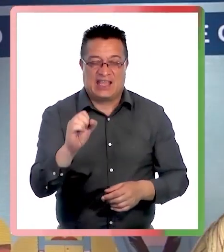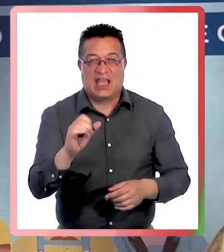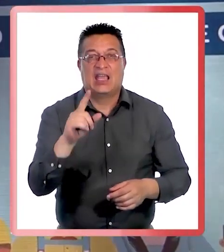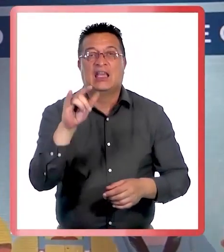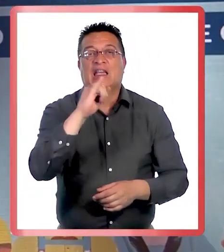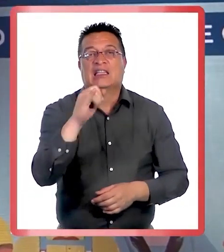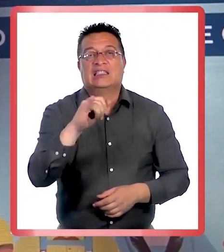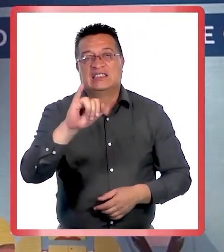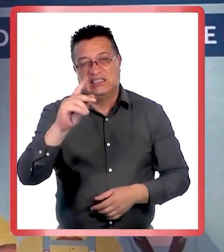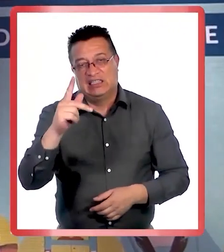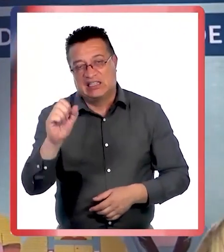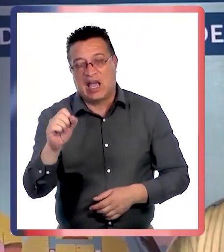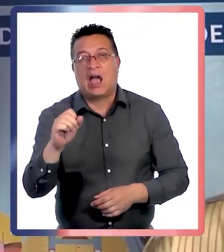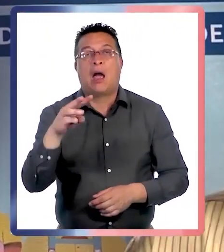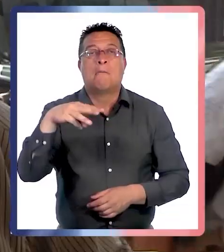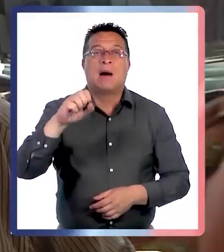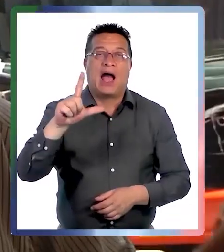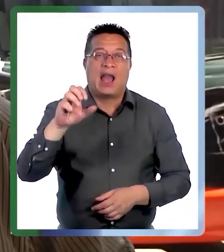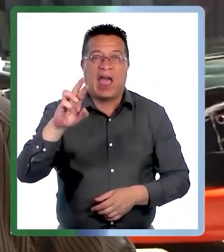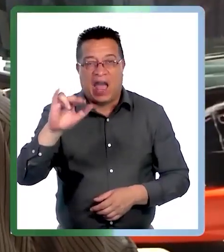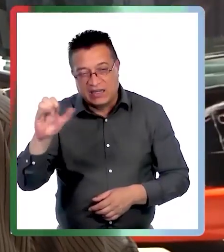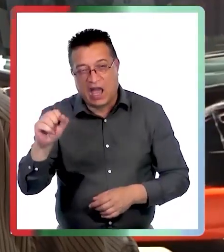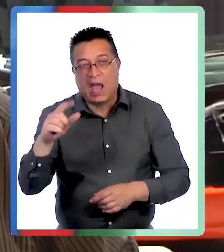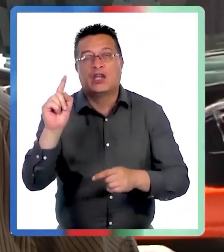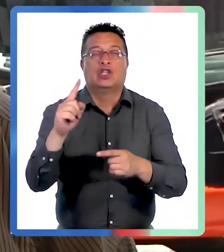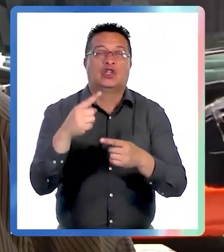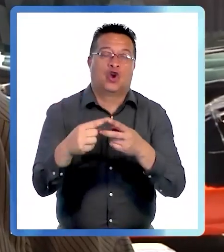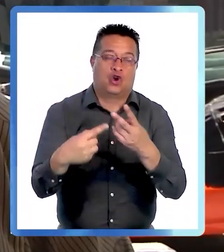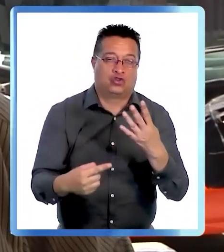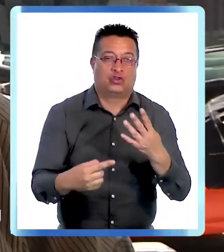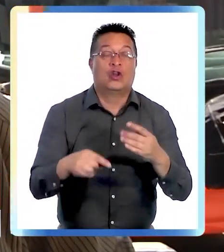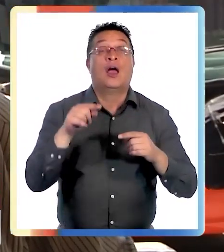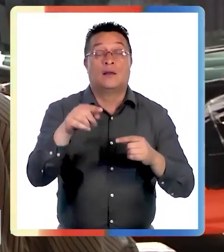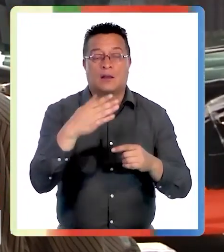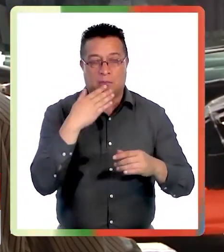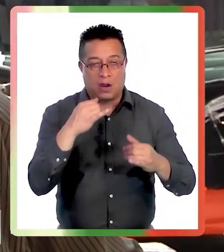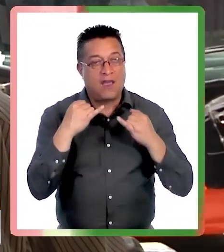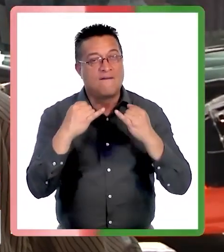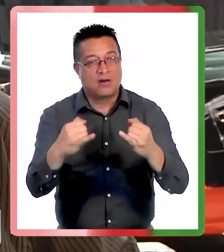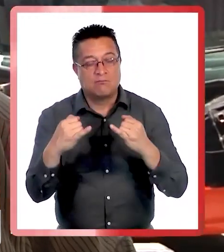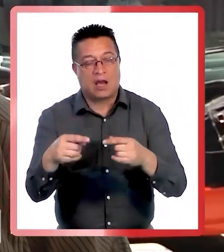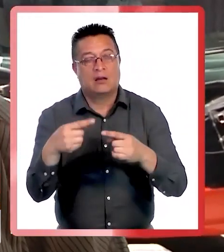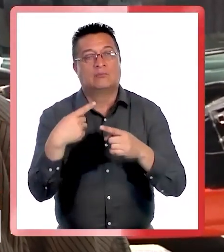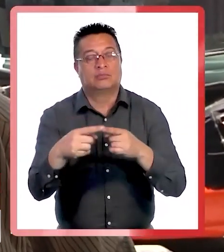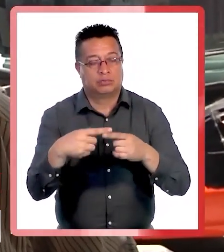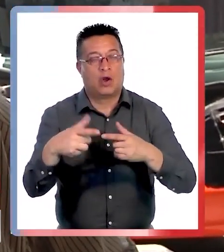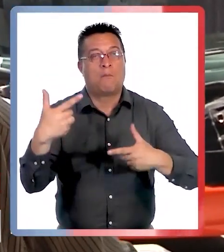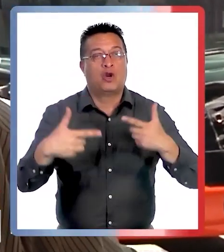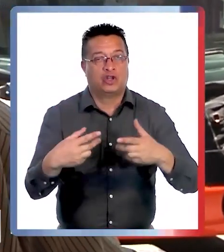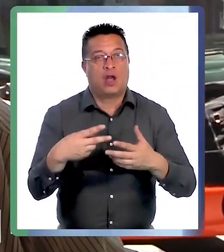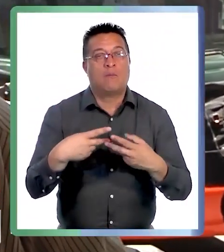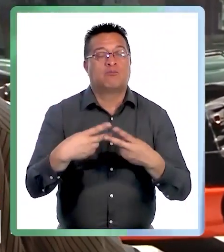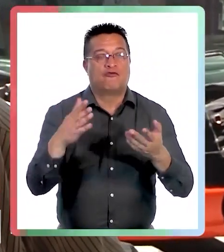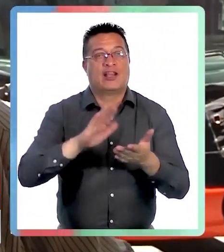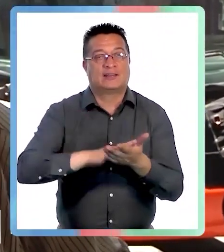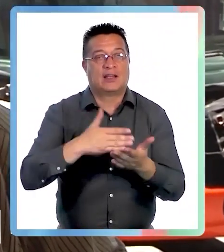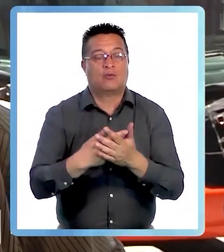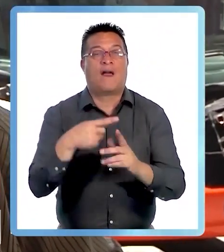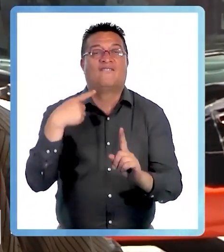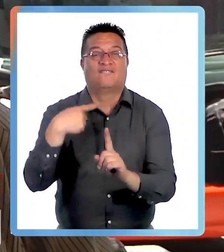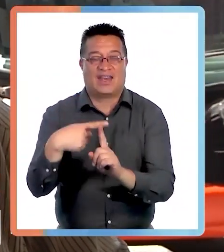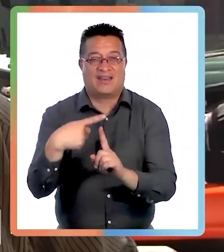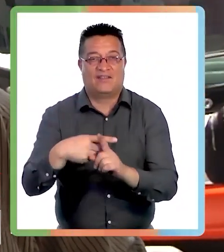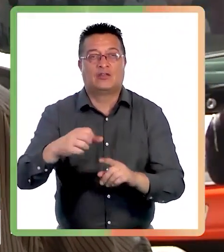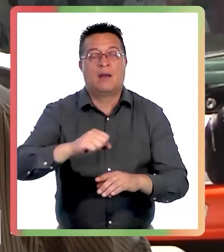y el zika y también la malaria. Es fundamental que podamos informar, dar a conocer las políticas públicas de salud que dan beneficio justamente